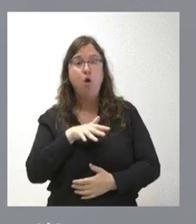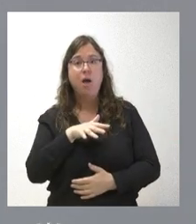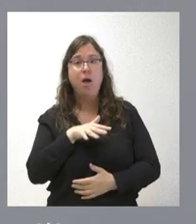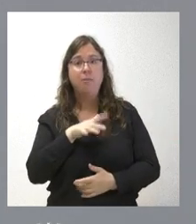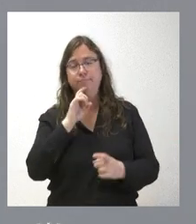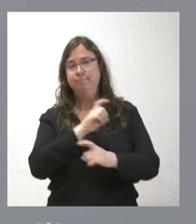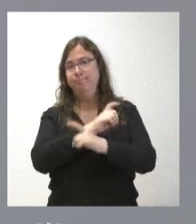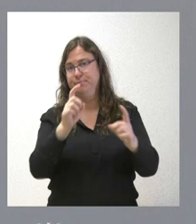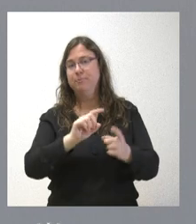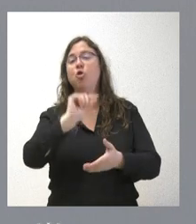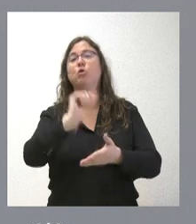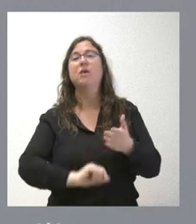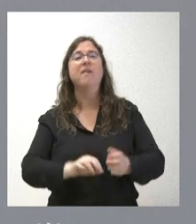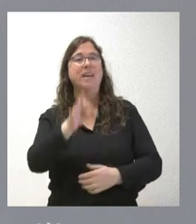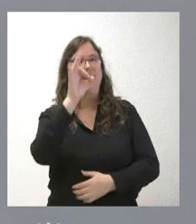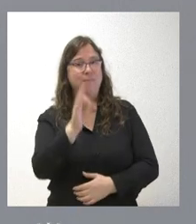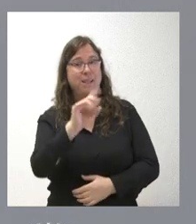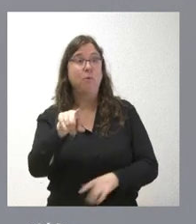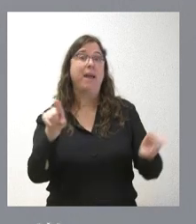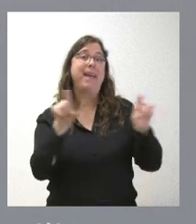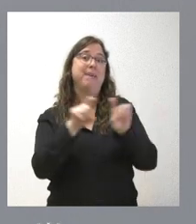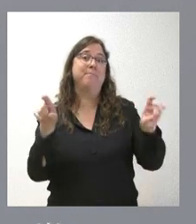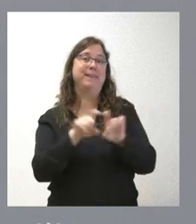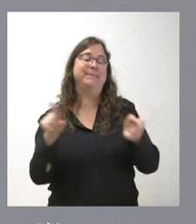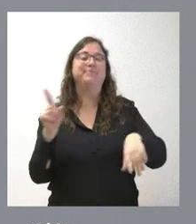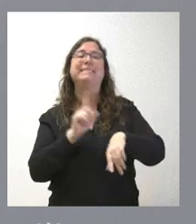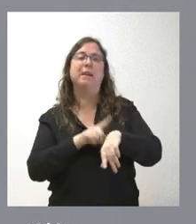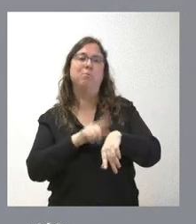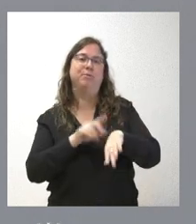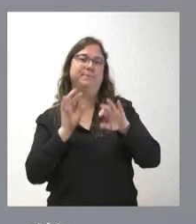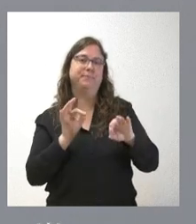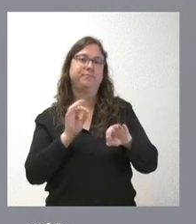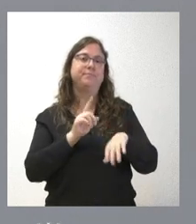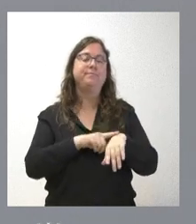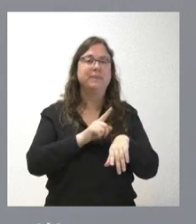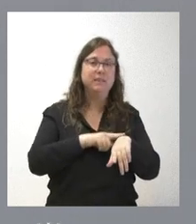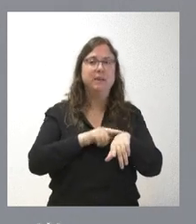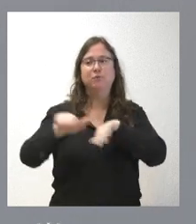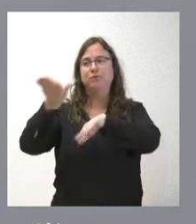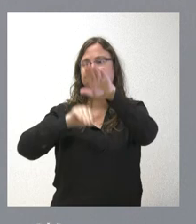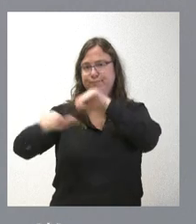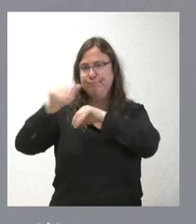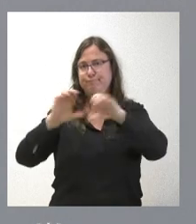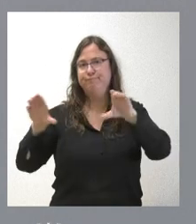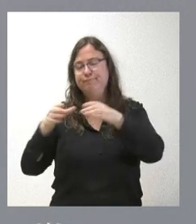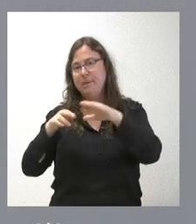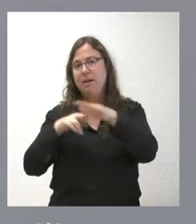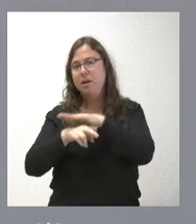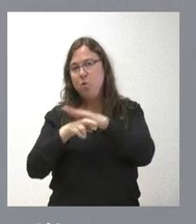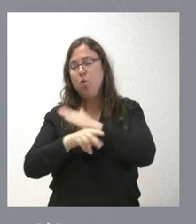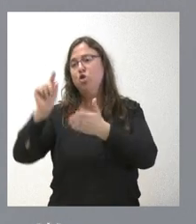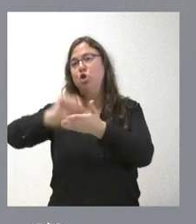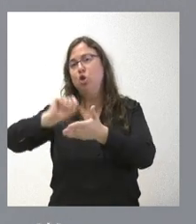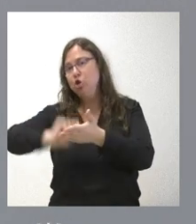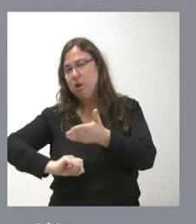este contrato. Es verdad que luego las empresas contratistas pues llevan un tiempo también en disponer de los medios, de contratar a las